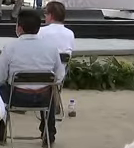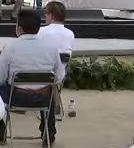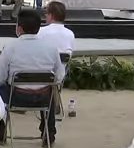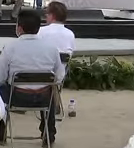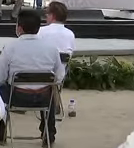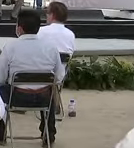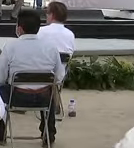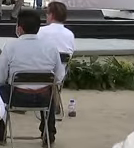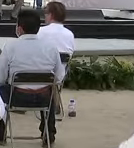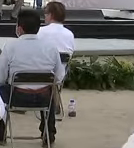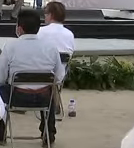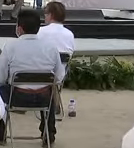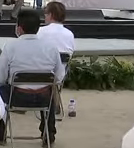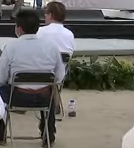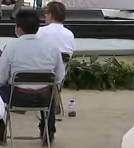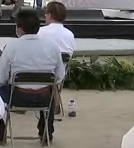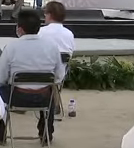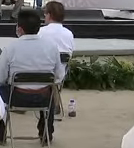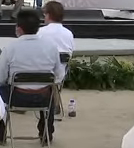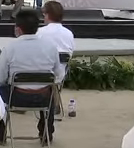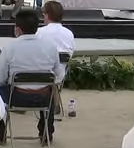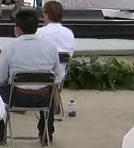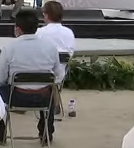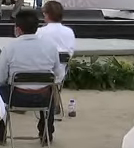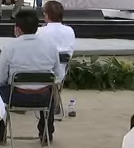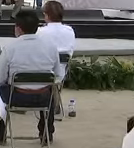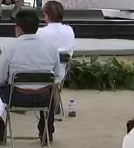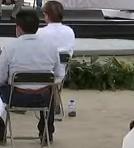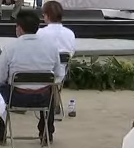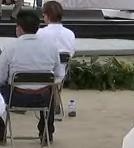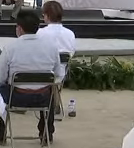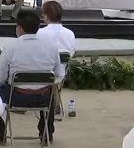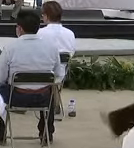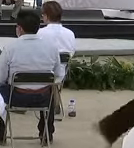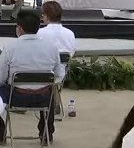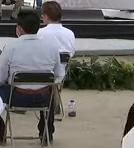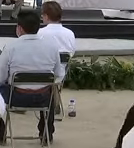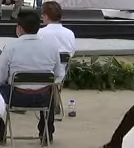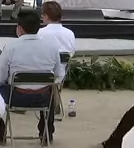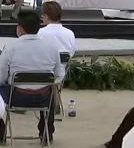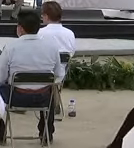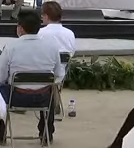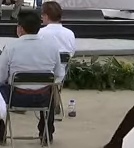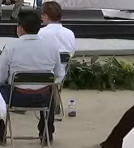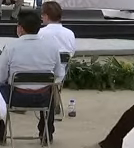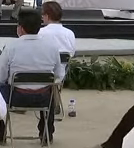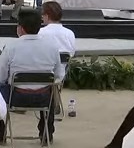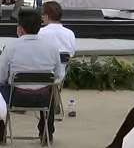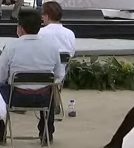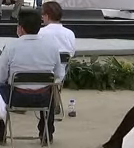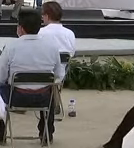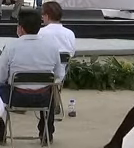amigas amigos autoridades civiles militares